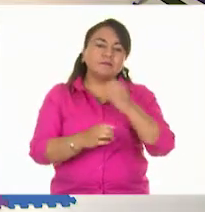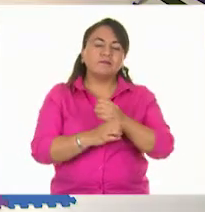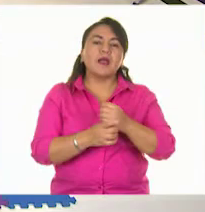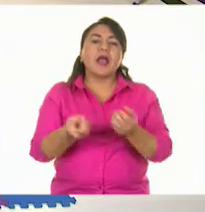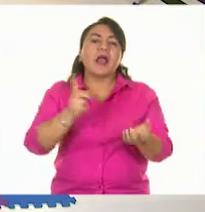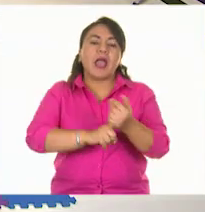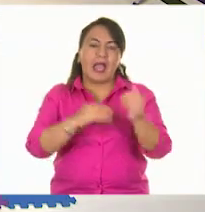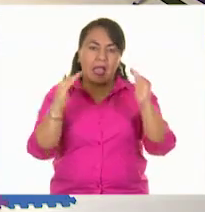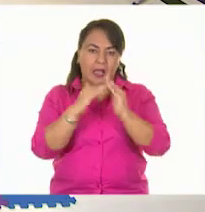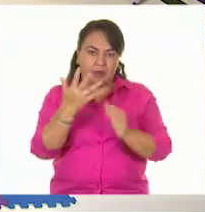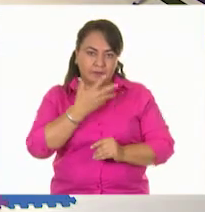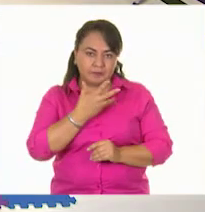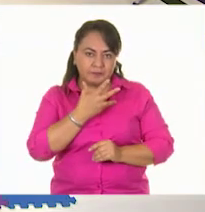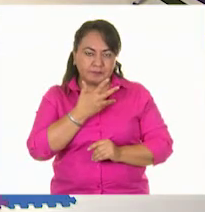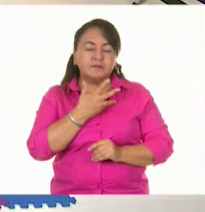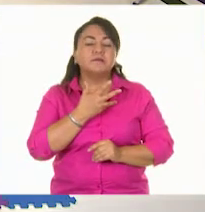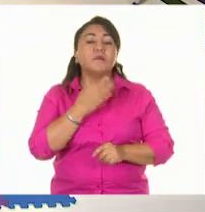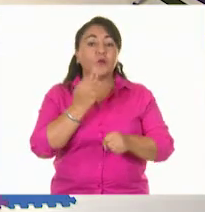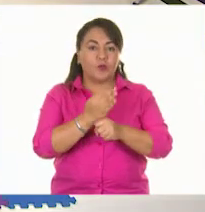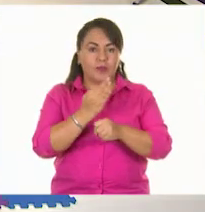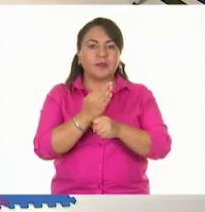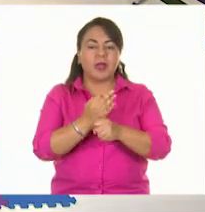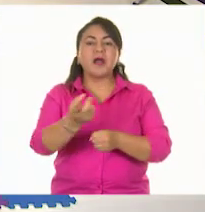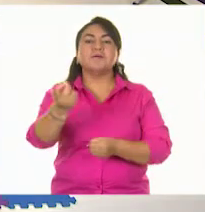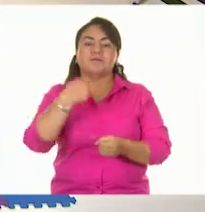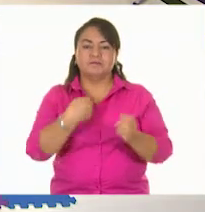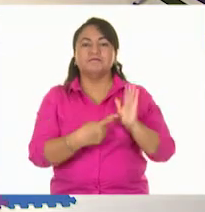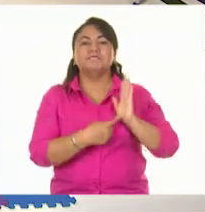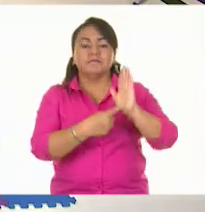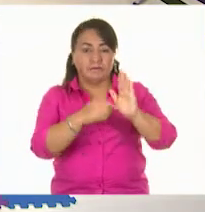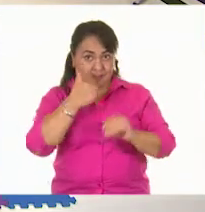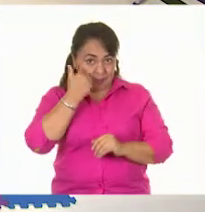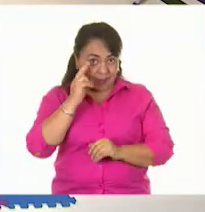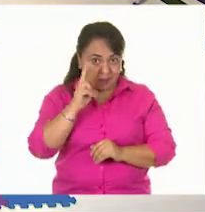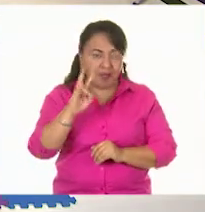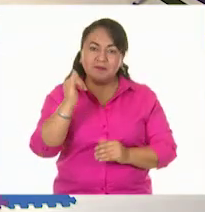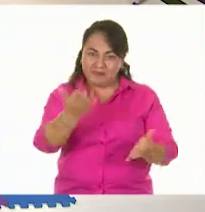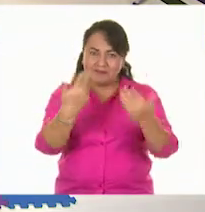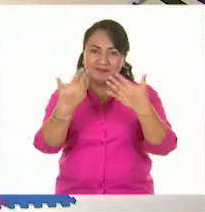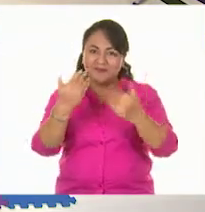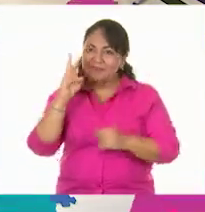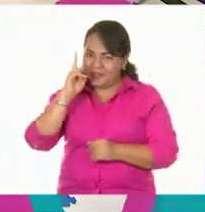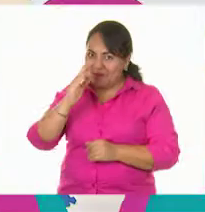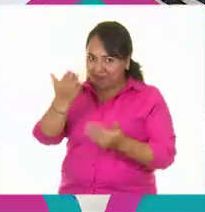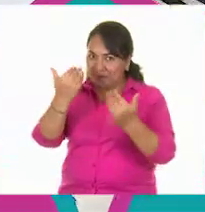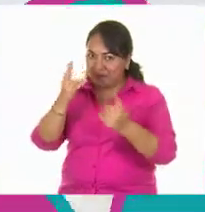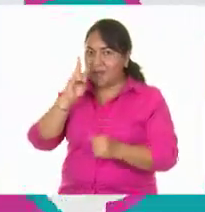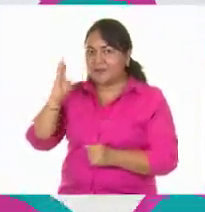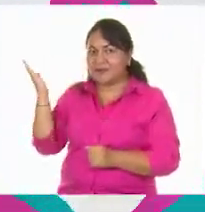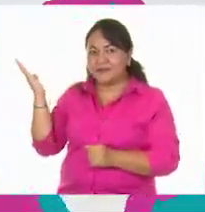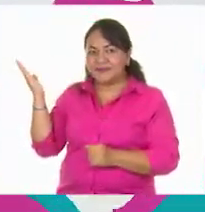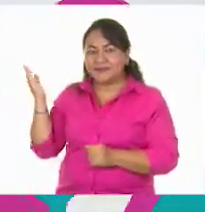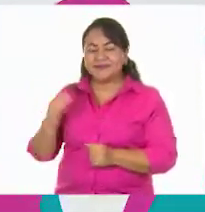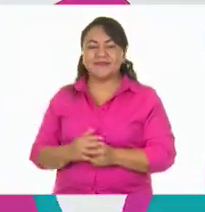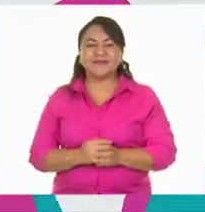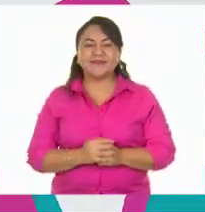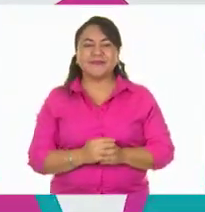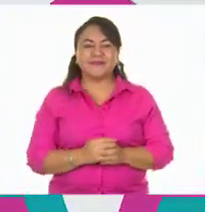tienen en su casa y esto fue lo que nos van a presentar. ¿Quieres verlo? Sí, vamos a ver. Vénganse, vamos a verlo.